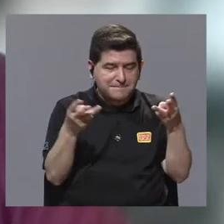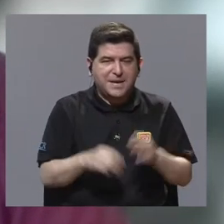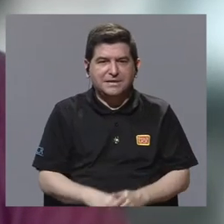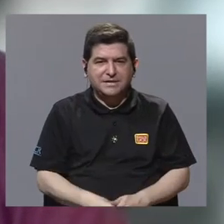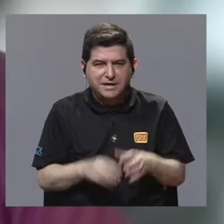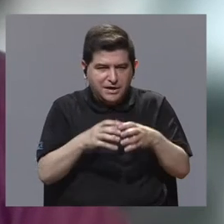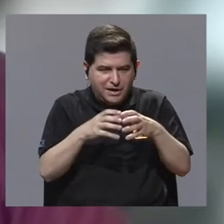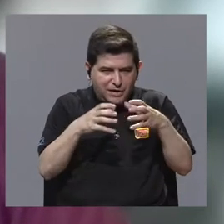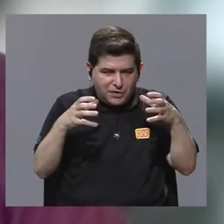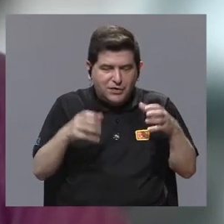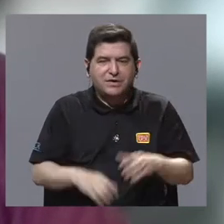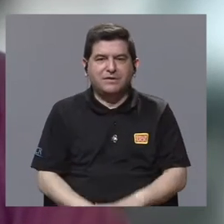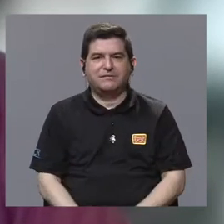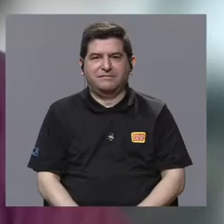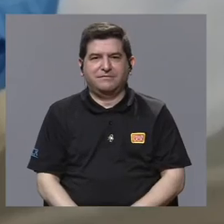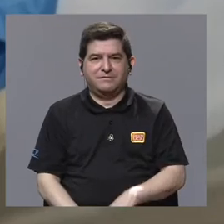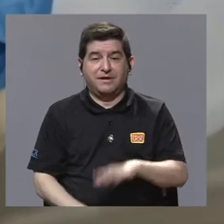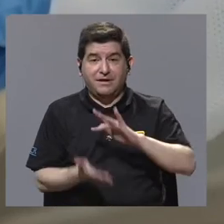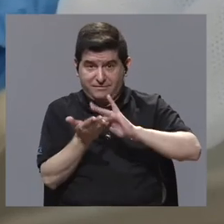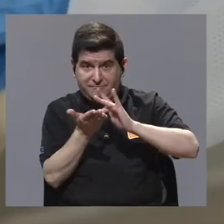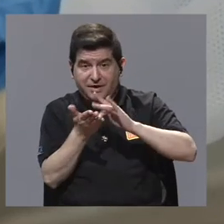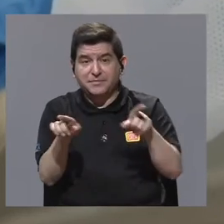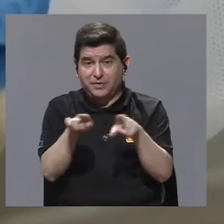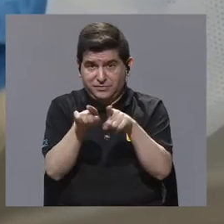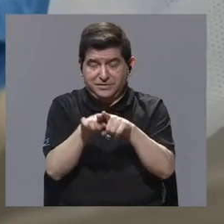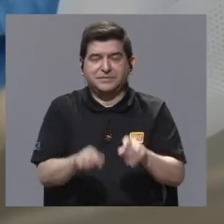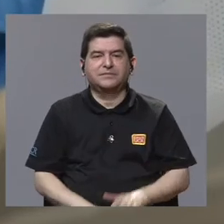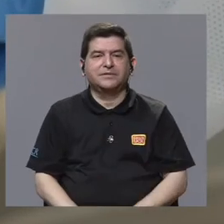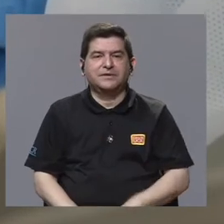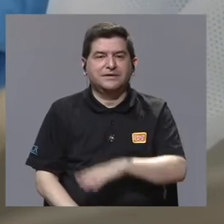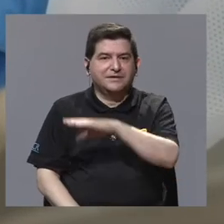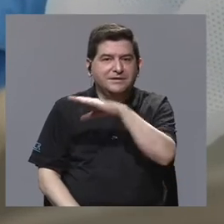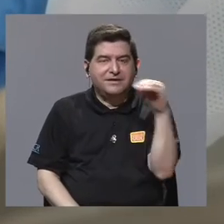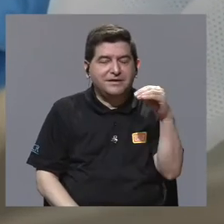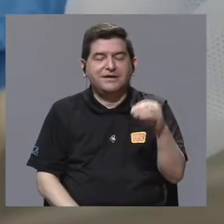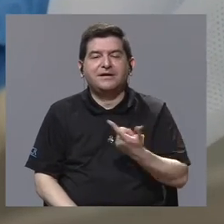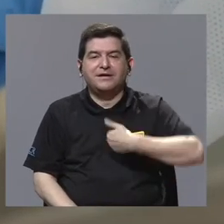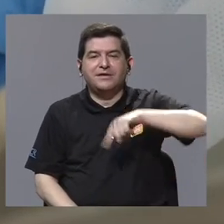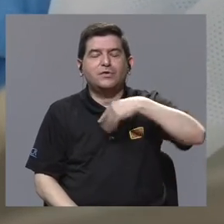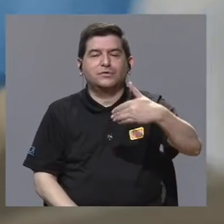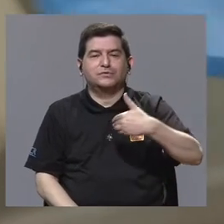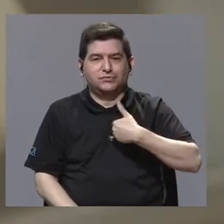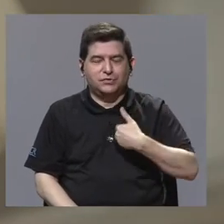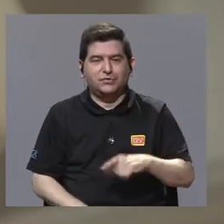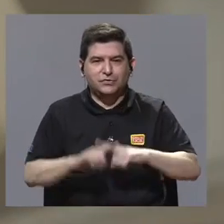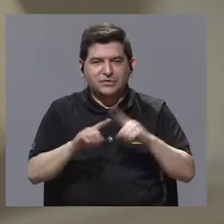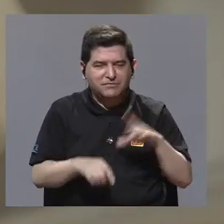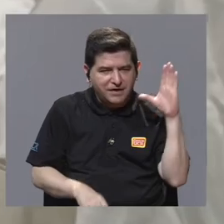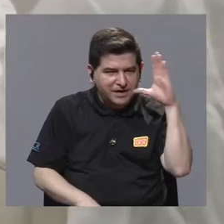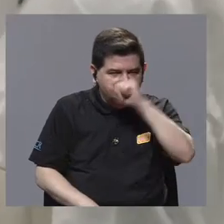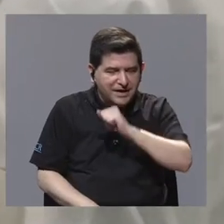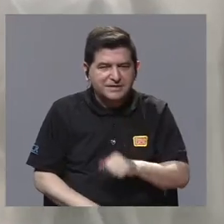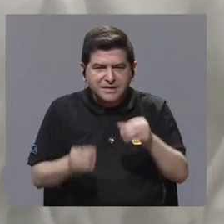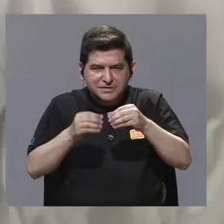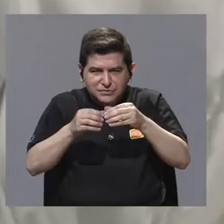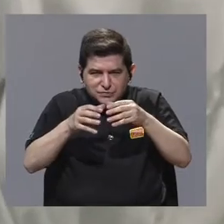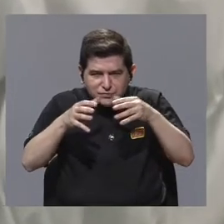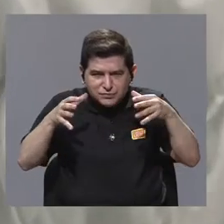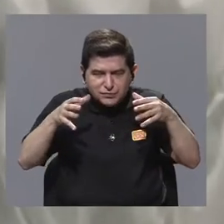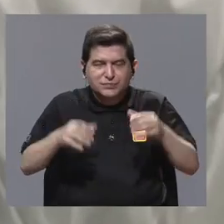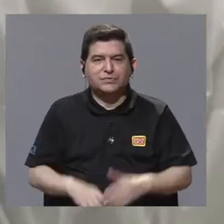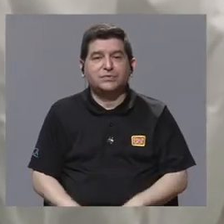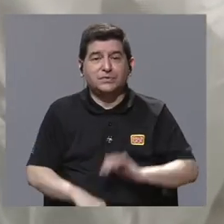radioactivo y el radiofarma. También contamos con una serie de detectores de radiación que están